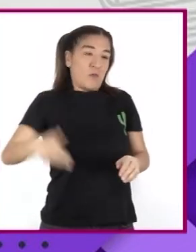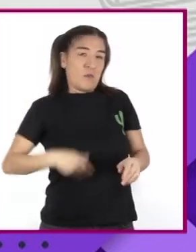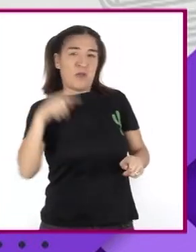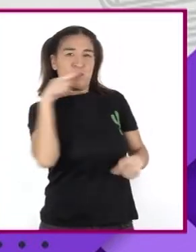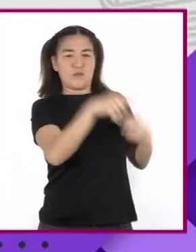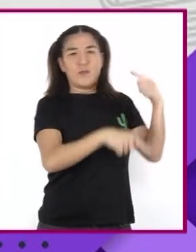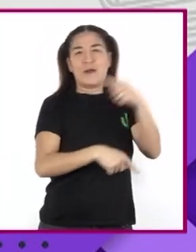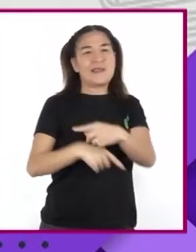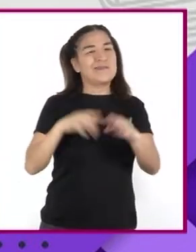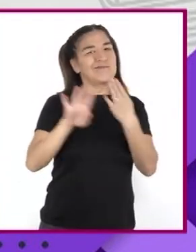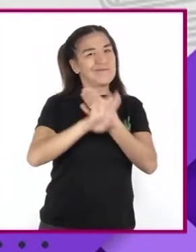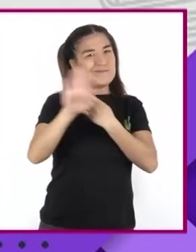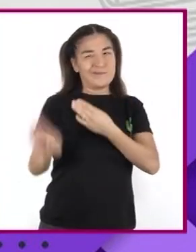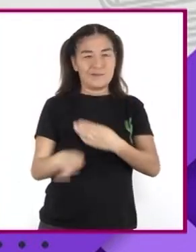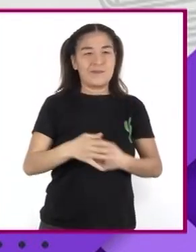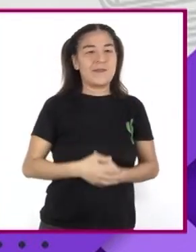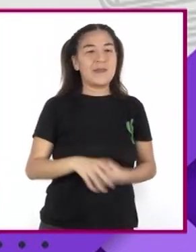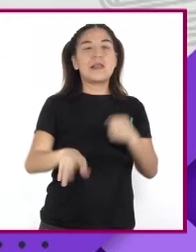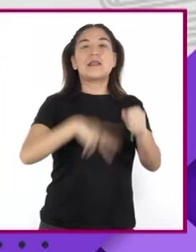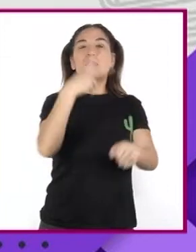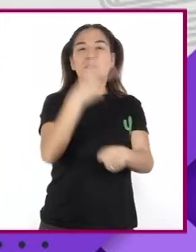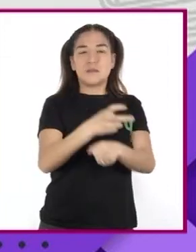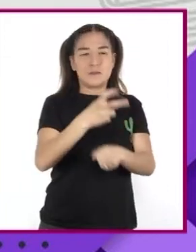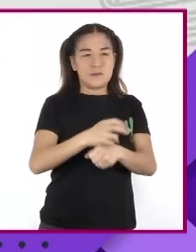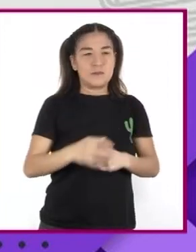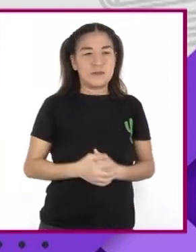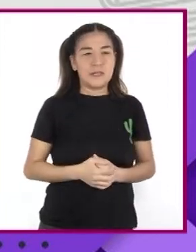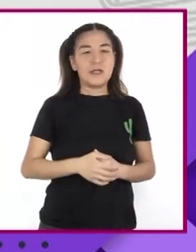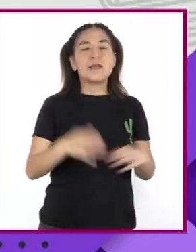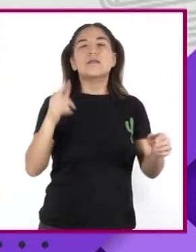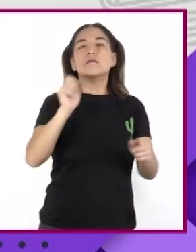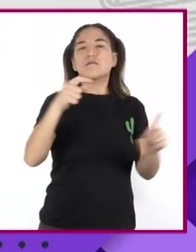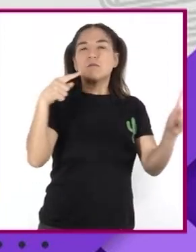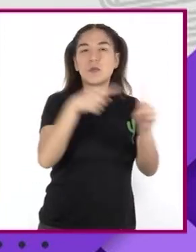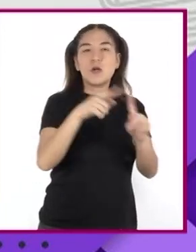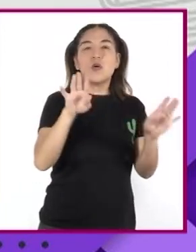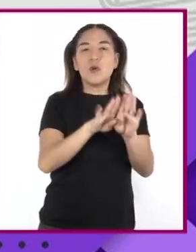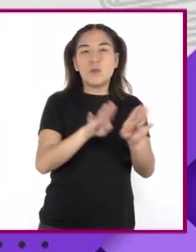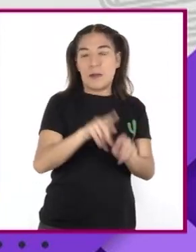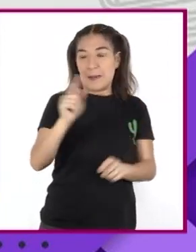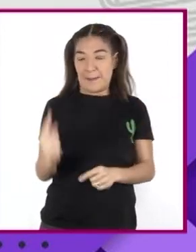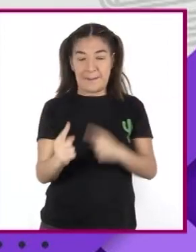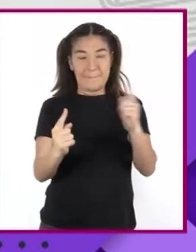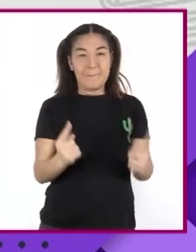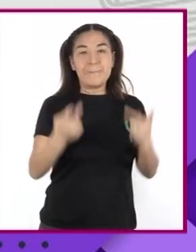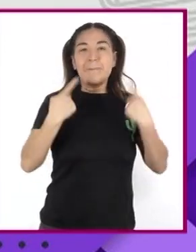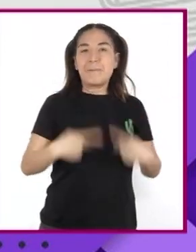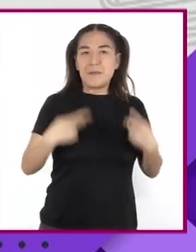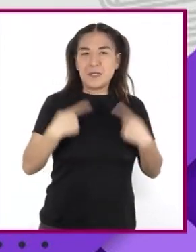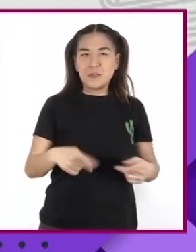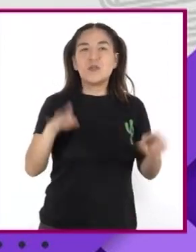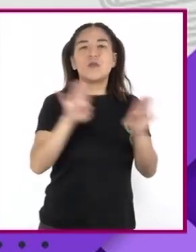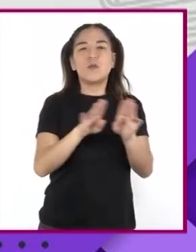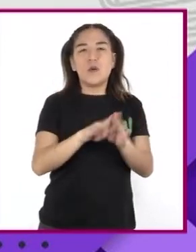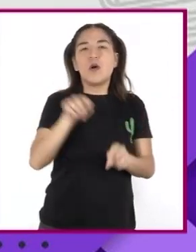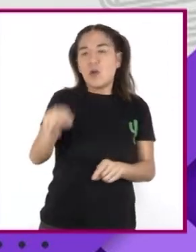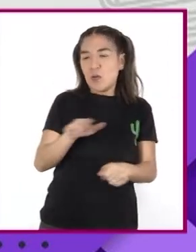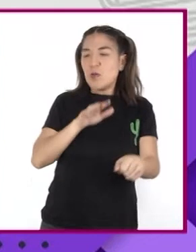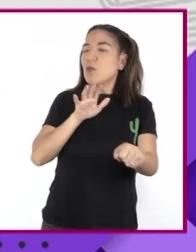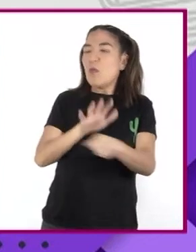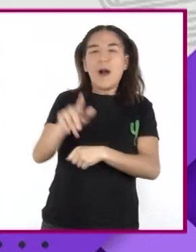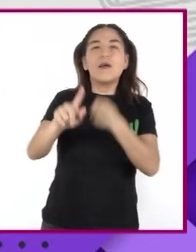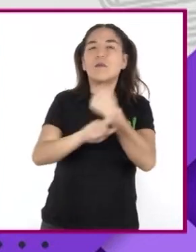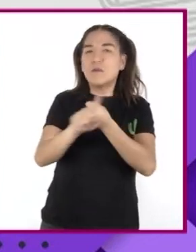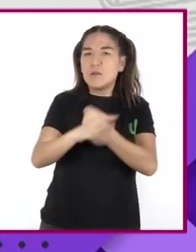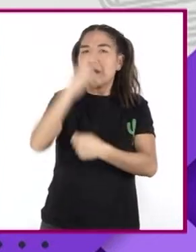Segundo Se establece La necesidad De que las partes Involucradas Expongan Su versión En el